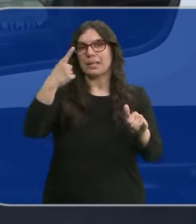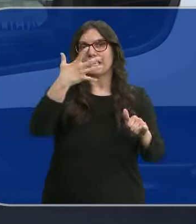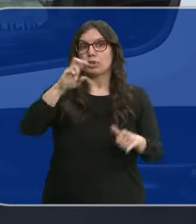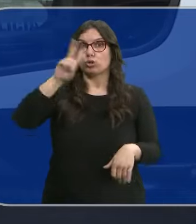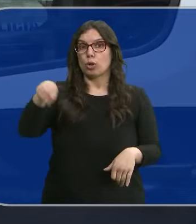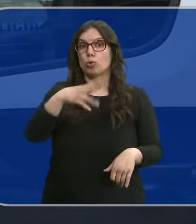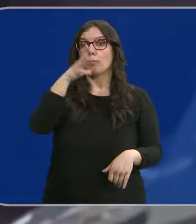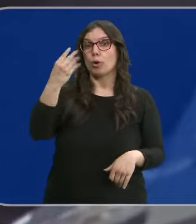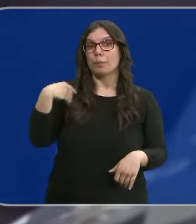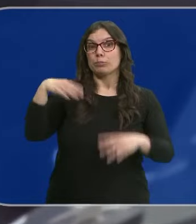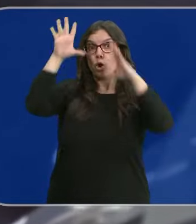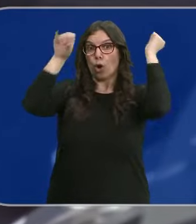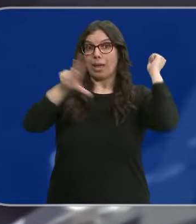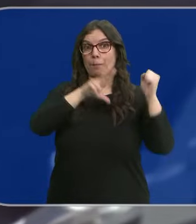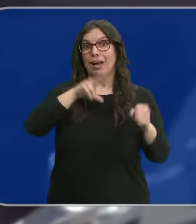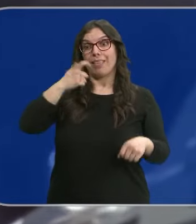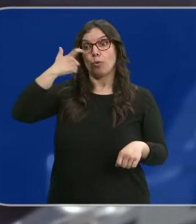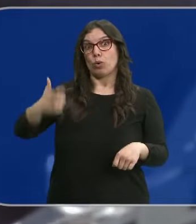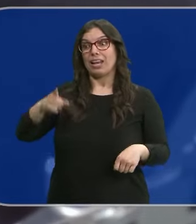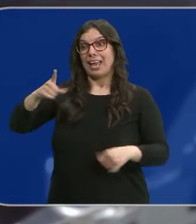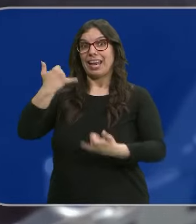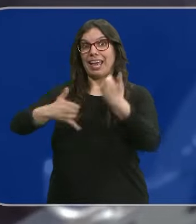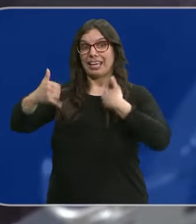que resultó herido al manejar la carta que recibió.